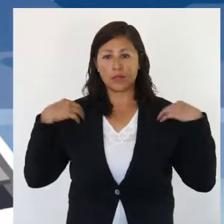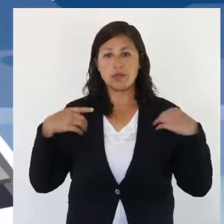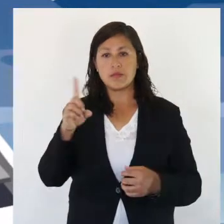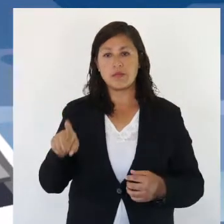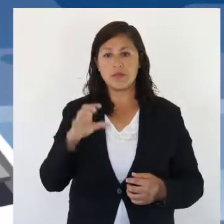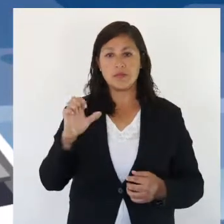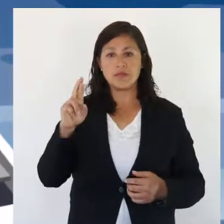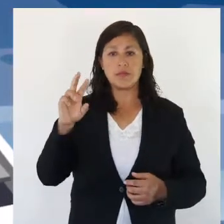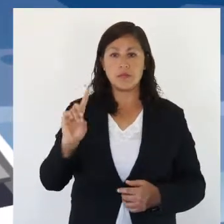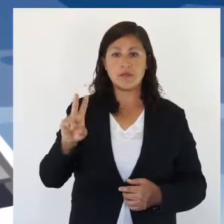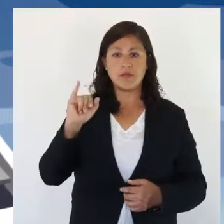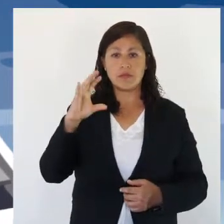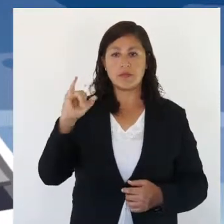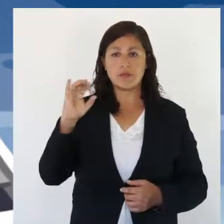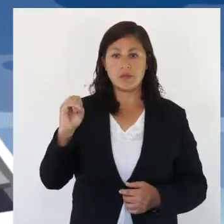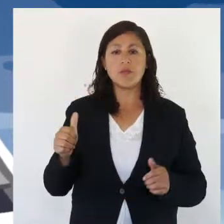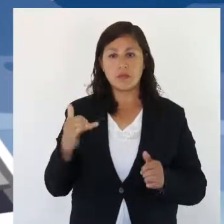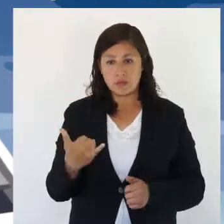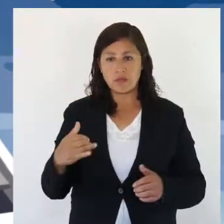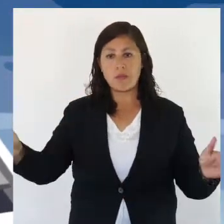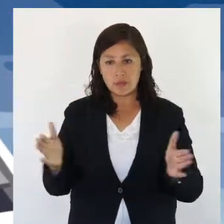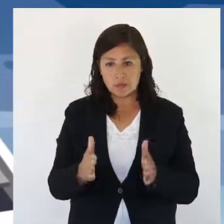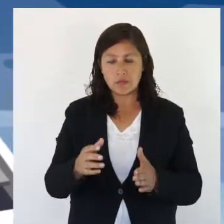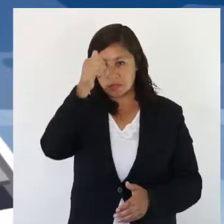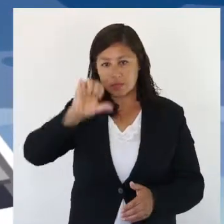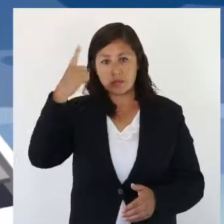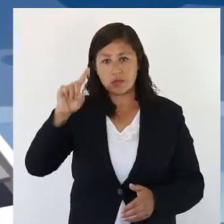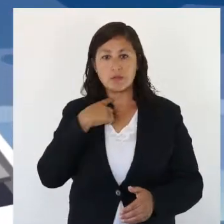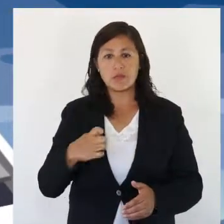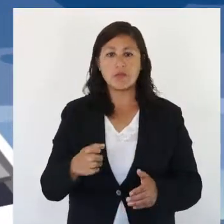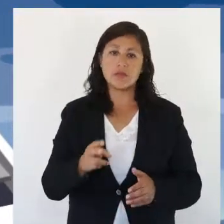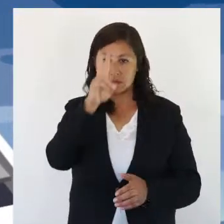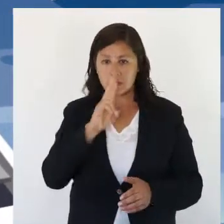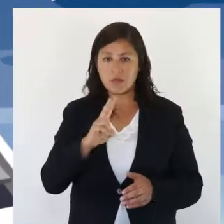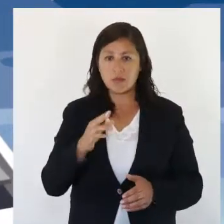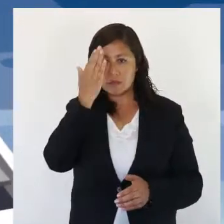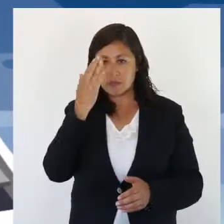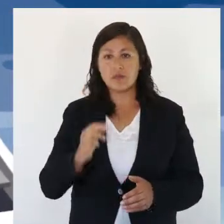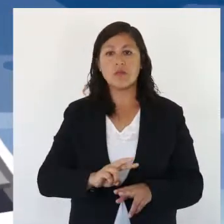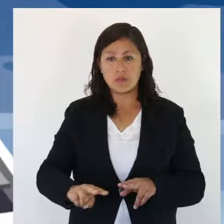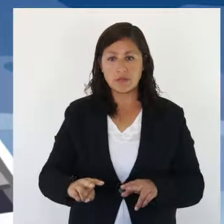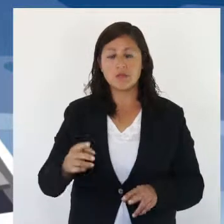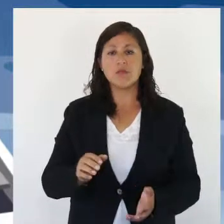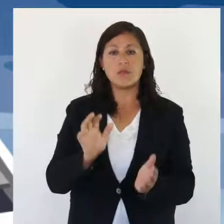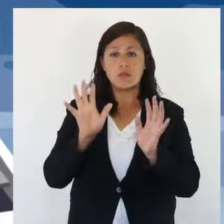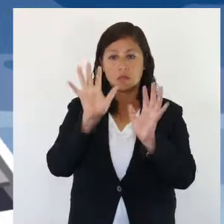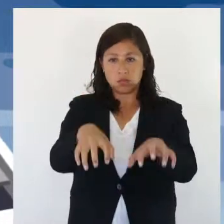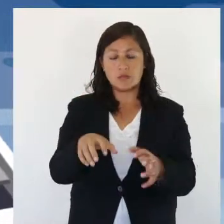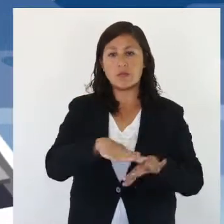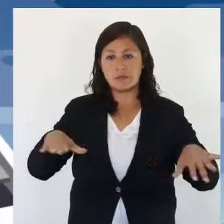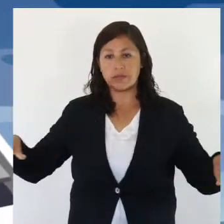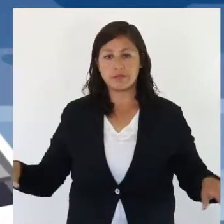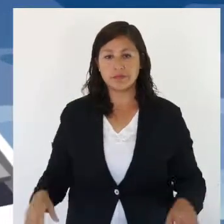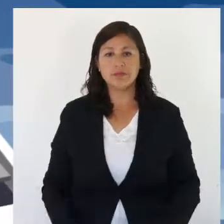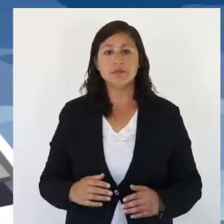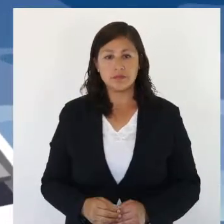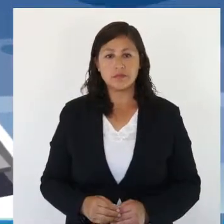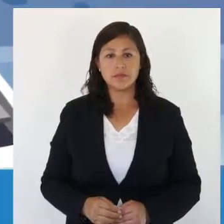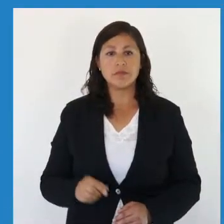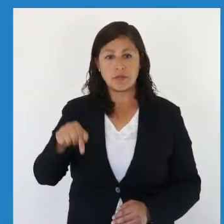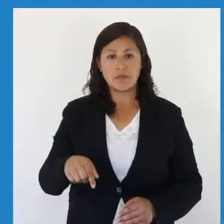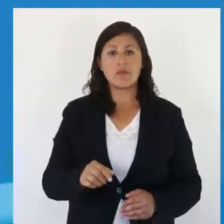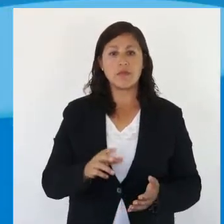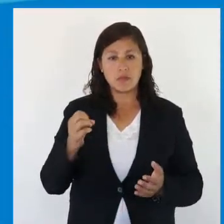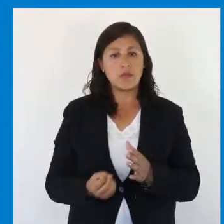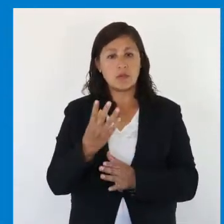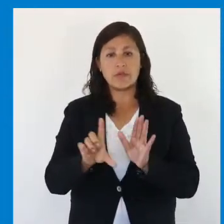las facultades del servicio y ajustando las sanciones para que sean proporcionales respecto del daño provocado a los recursos pesqueros. De este